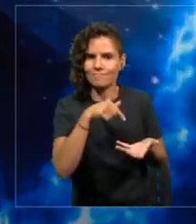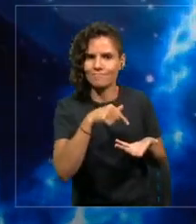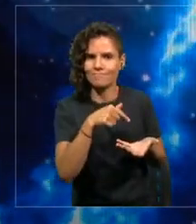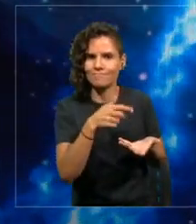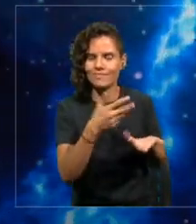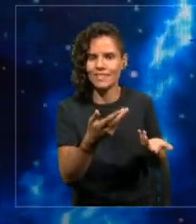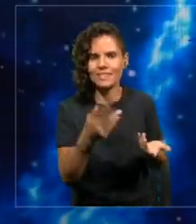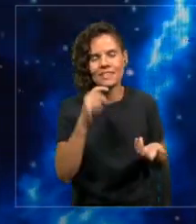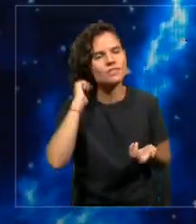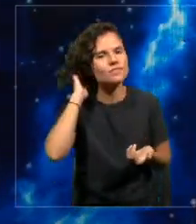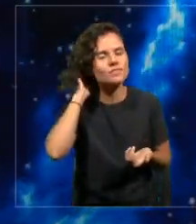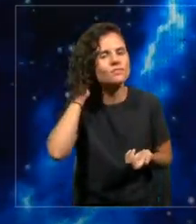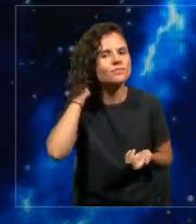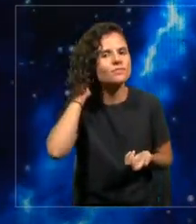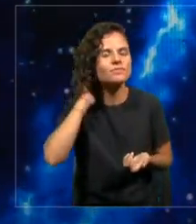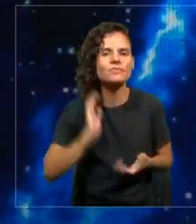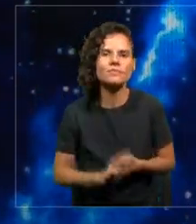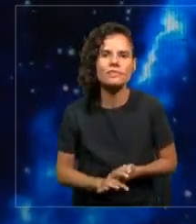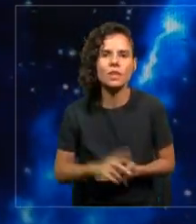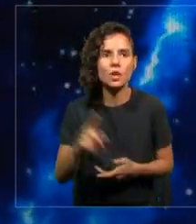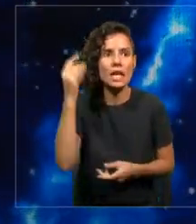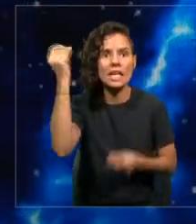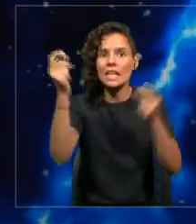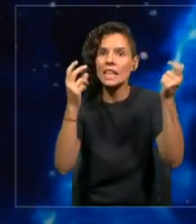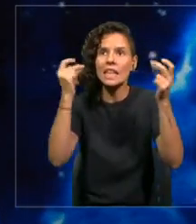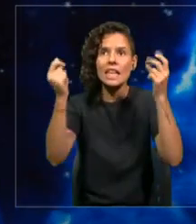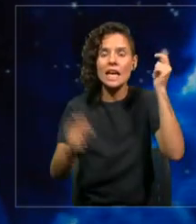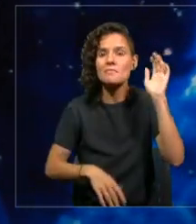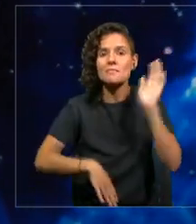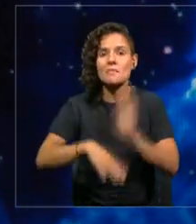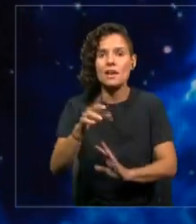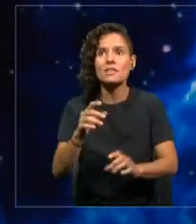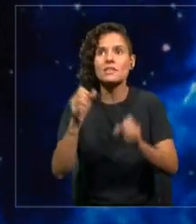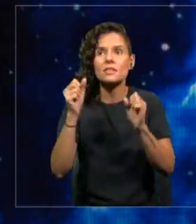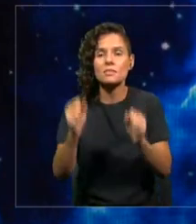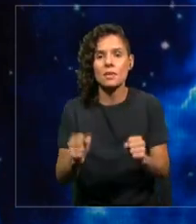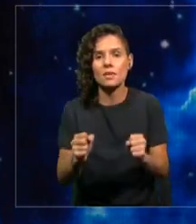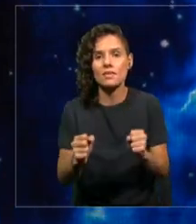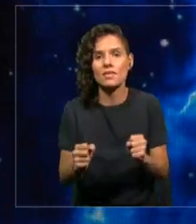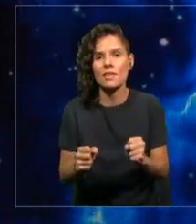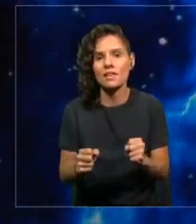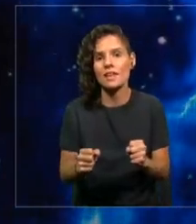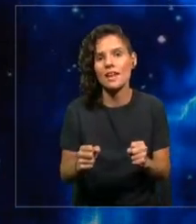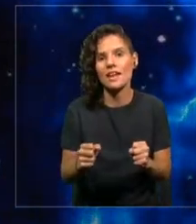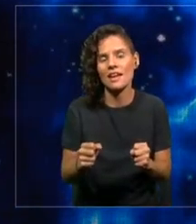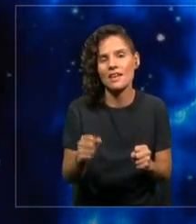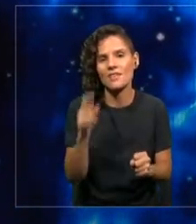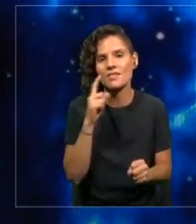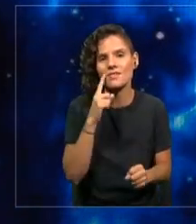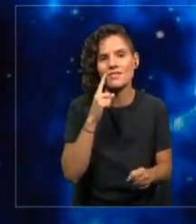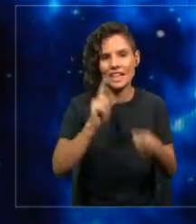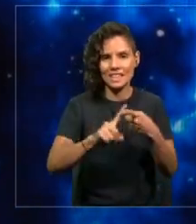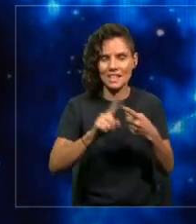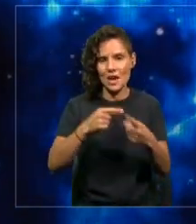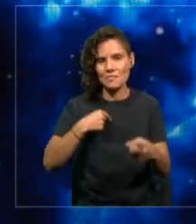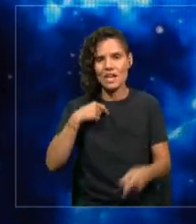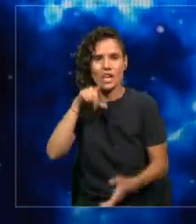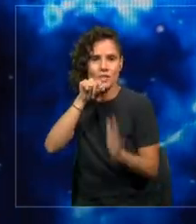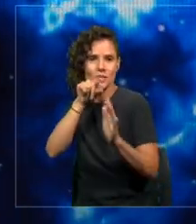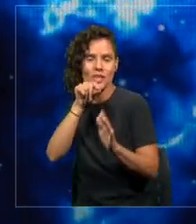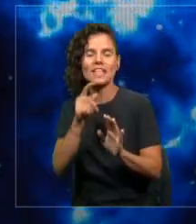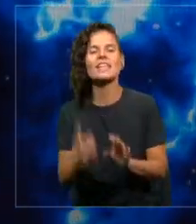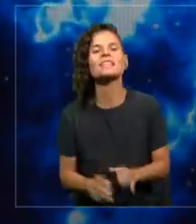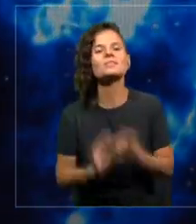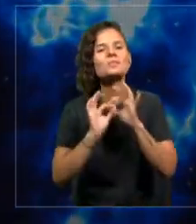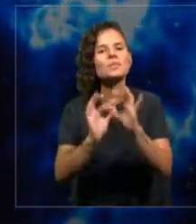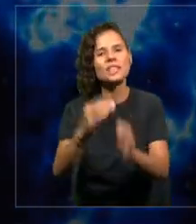Y, si quieren seguir más ideas como esta, ibien.org, mi Twitter es Digital Miranda G. Muchísimas gracias, buen día.